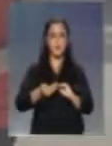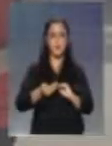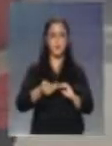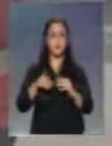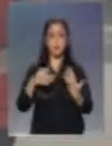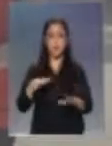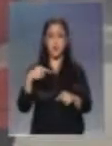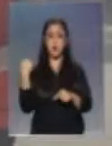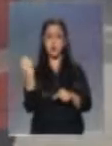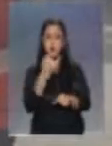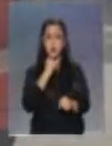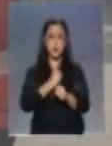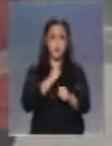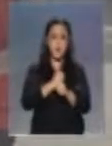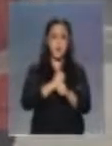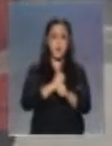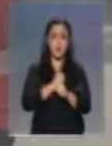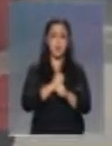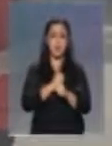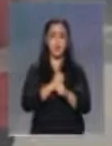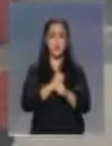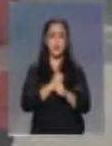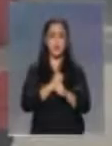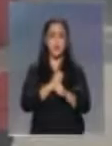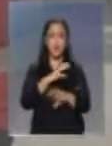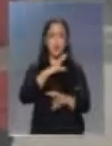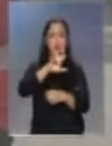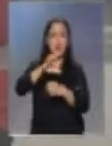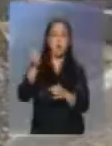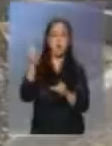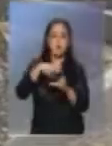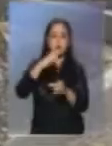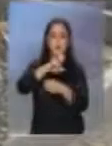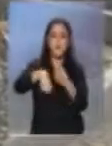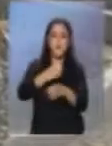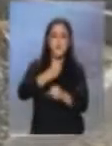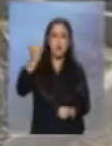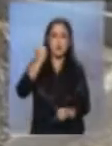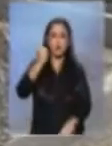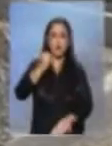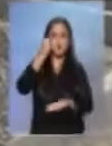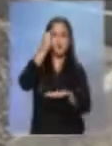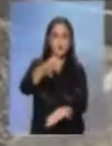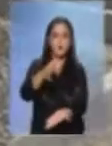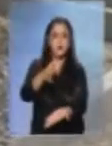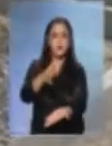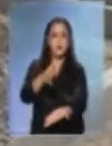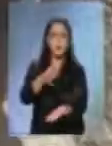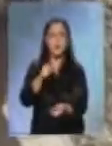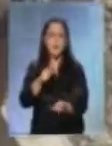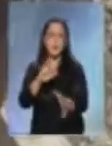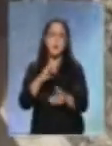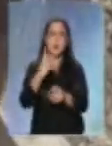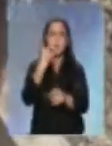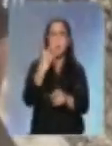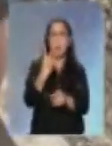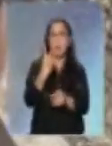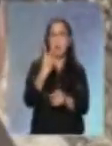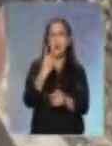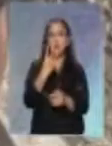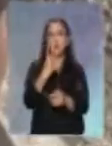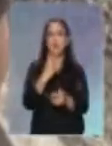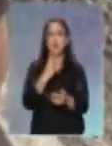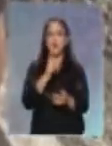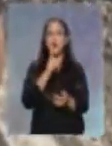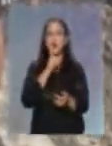trabajando con los residuos orgánicos de ferias libres, de los cuales traemos cerca de 2 a 4 toneladas semanalmente, para que